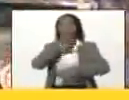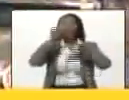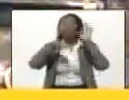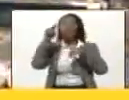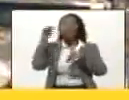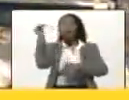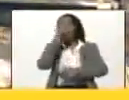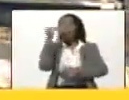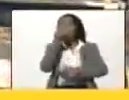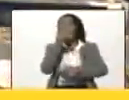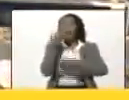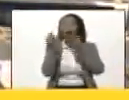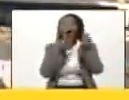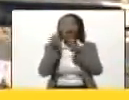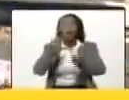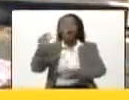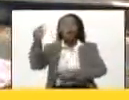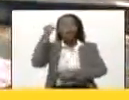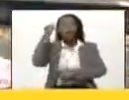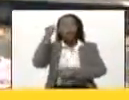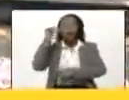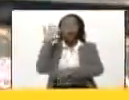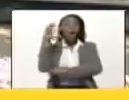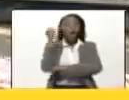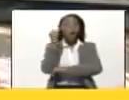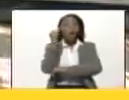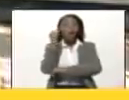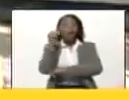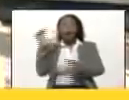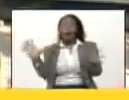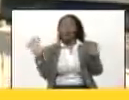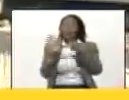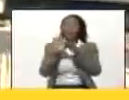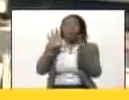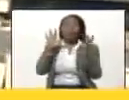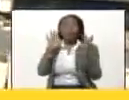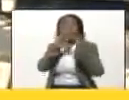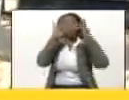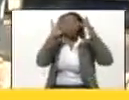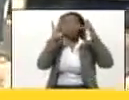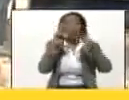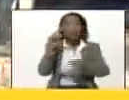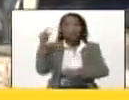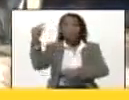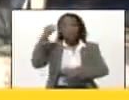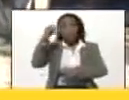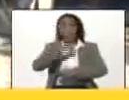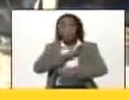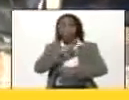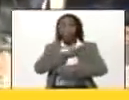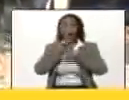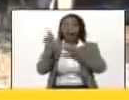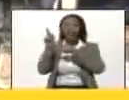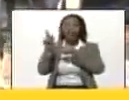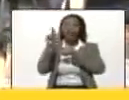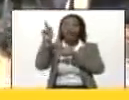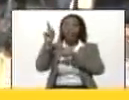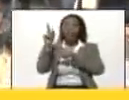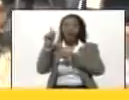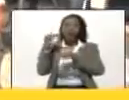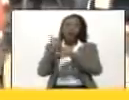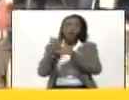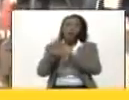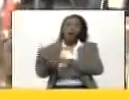12 de octubre, como el día de la hispanidad, como su día, es una